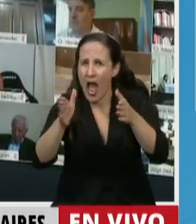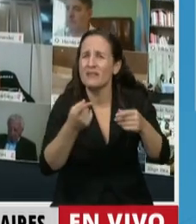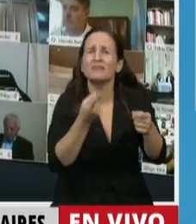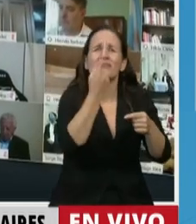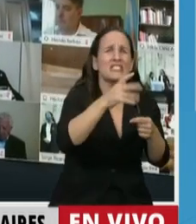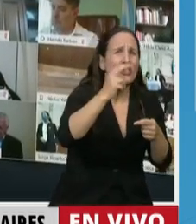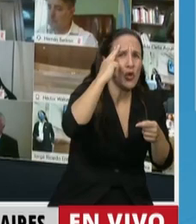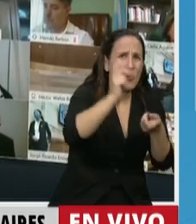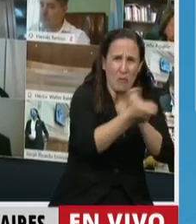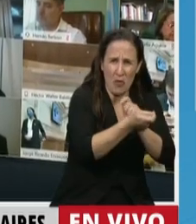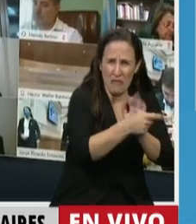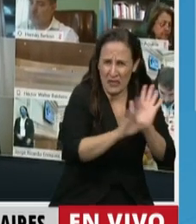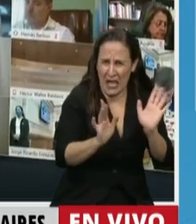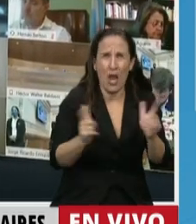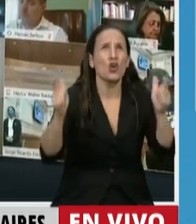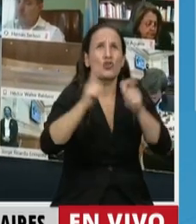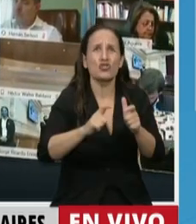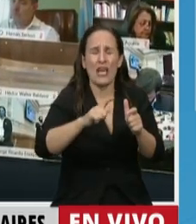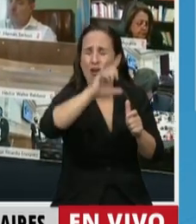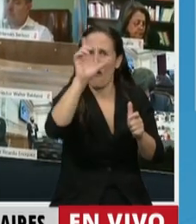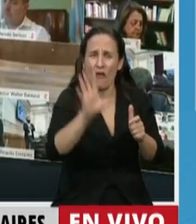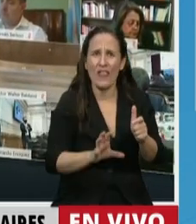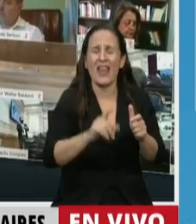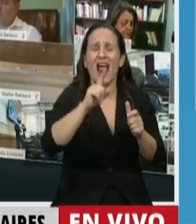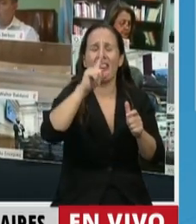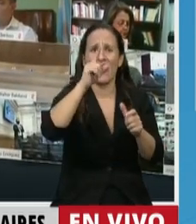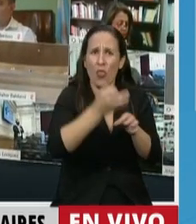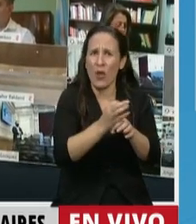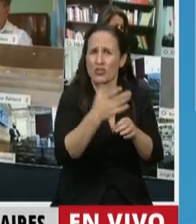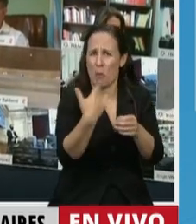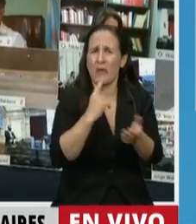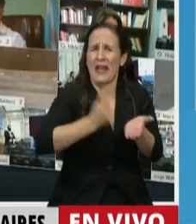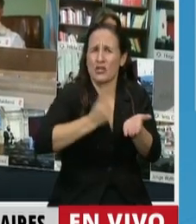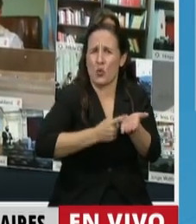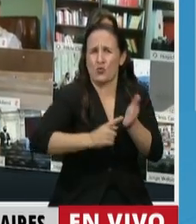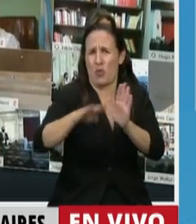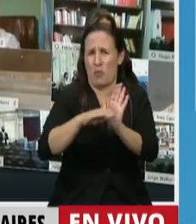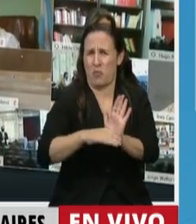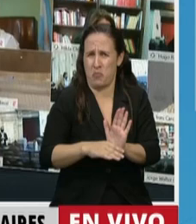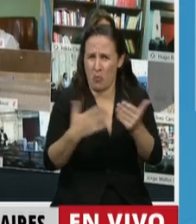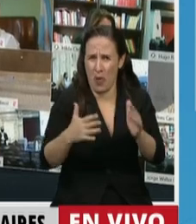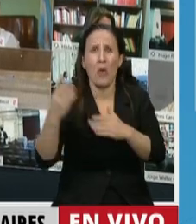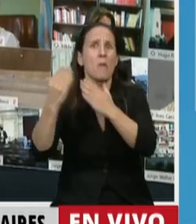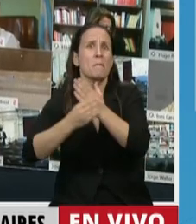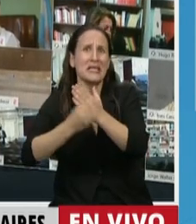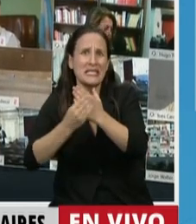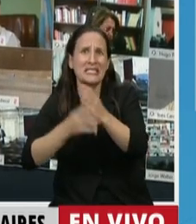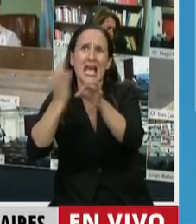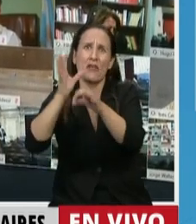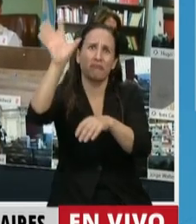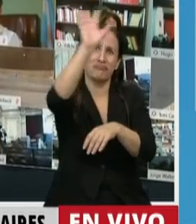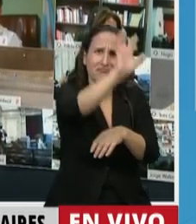109 para que el Consejo Federal de Educación saque las resoluciones que ha sacado o los ministerios de las distintas